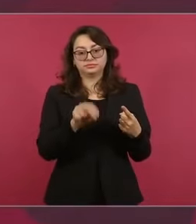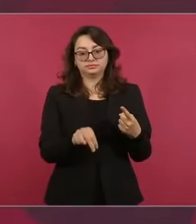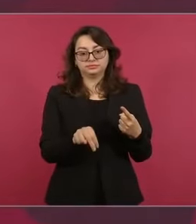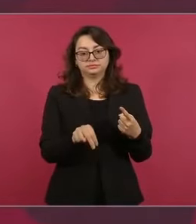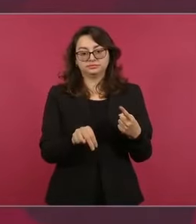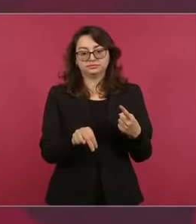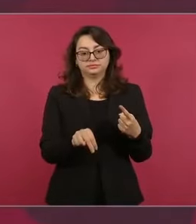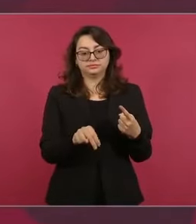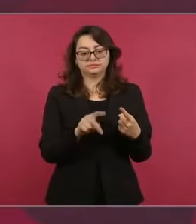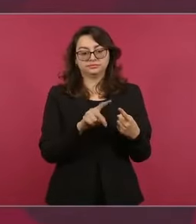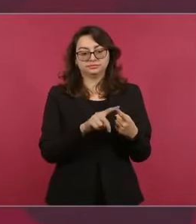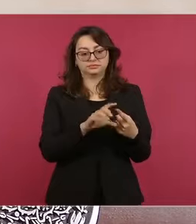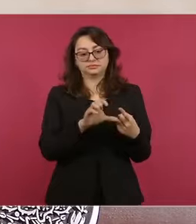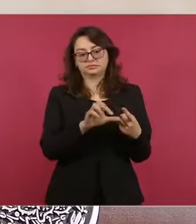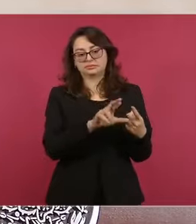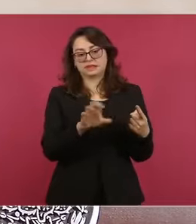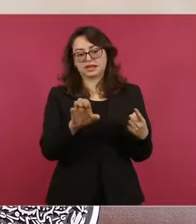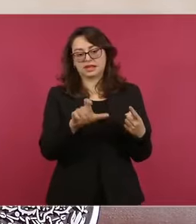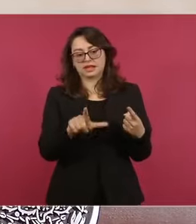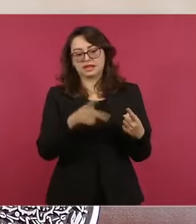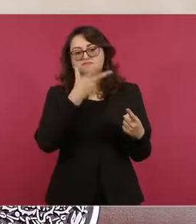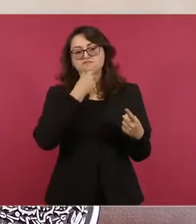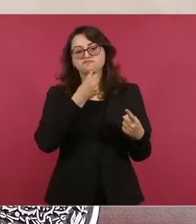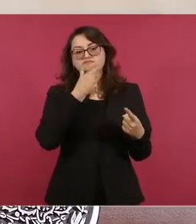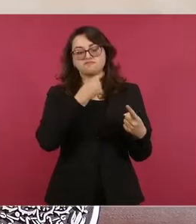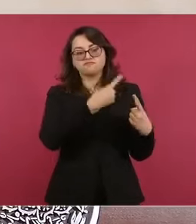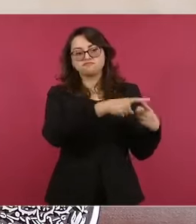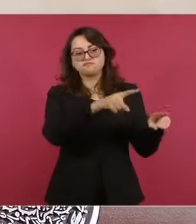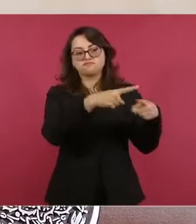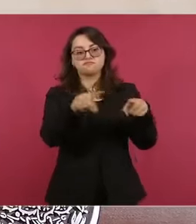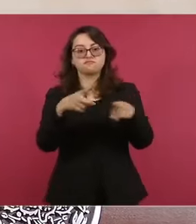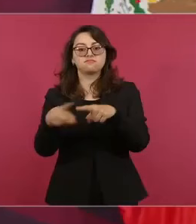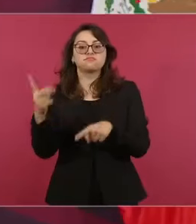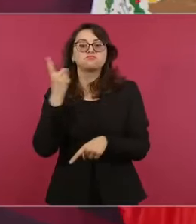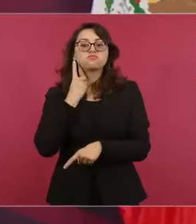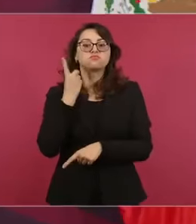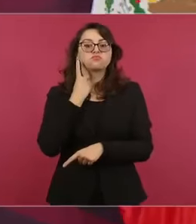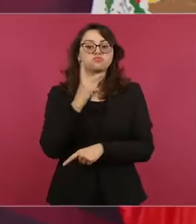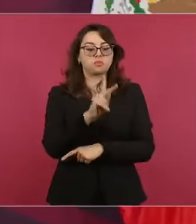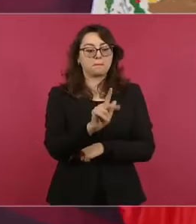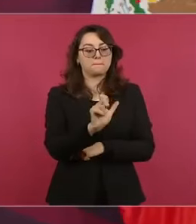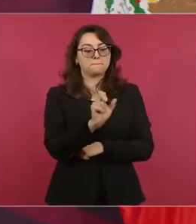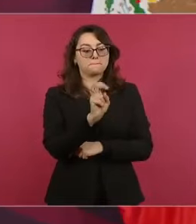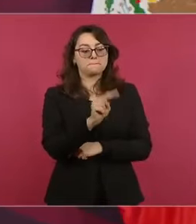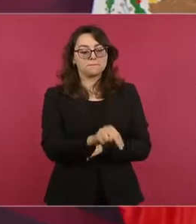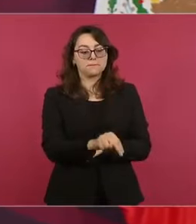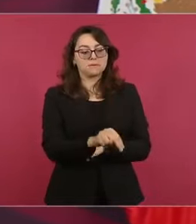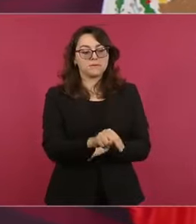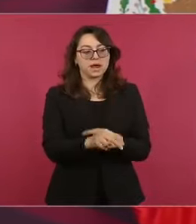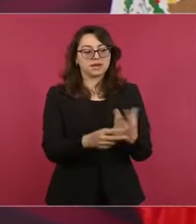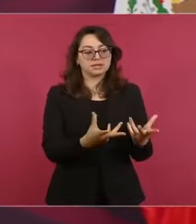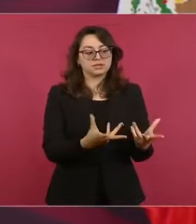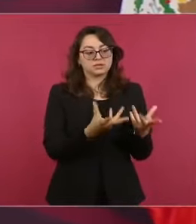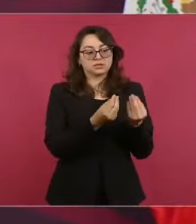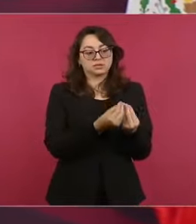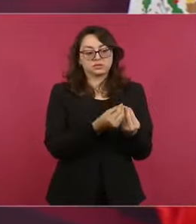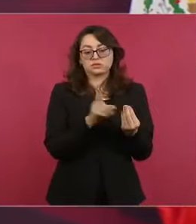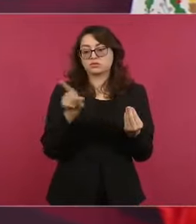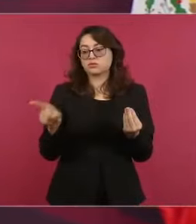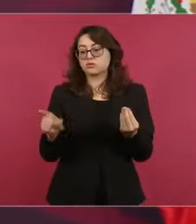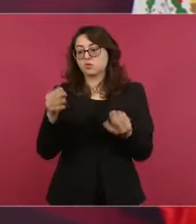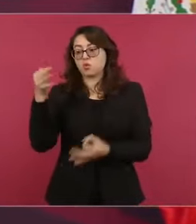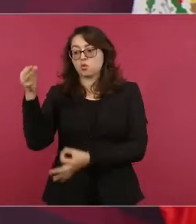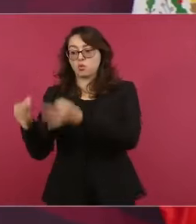con Críl y con otros legisladores, y van a presentar los